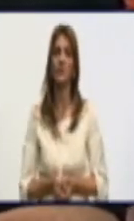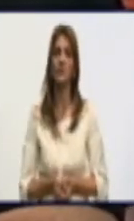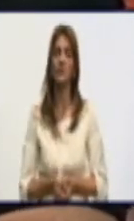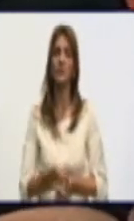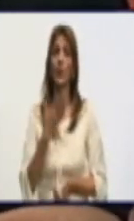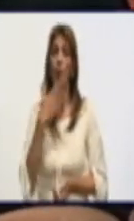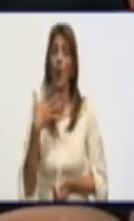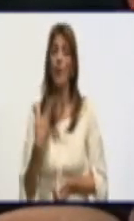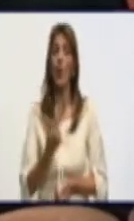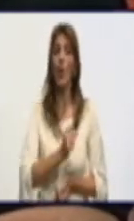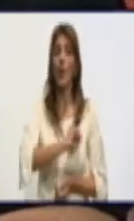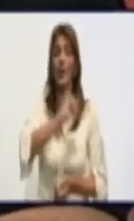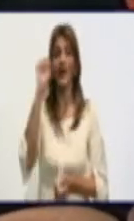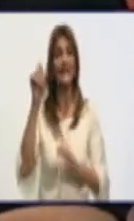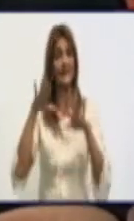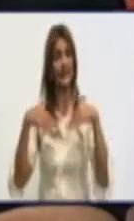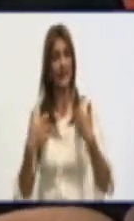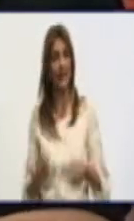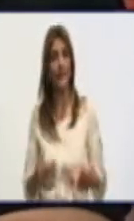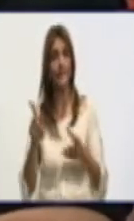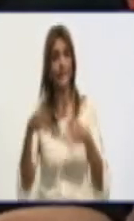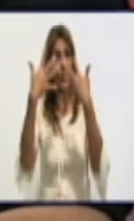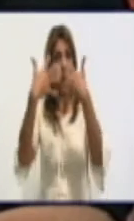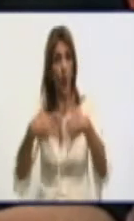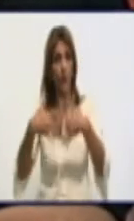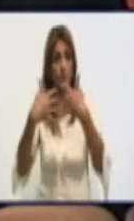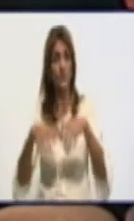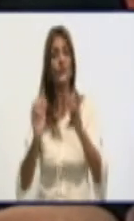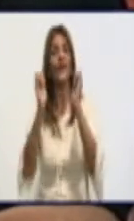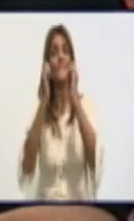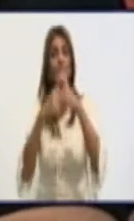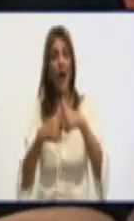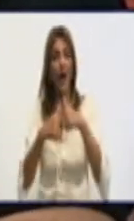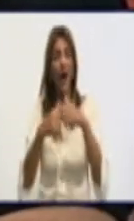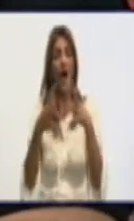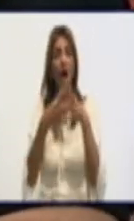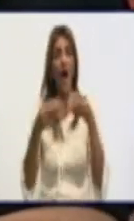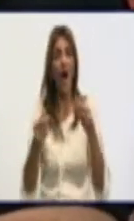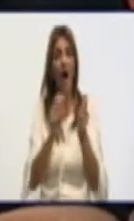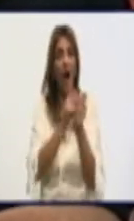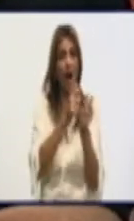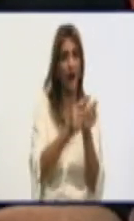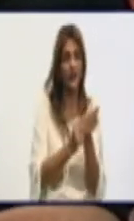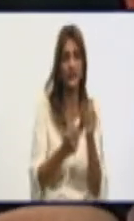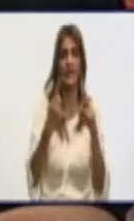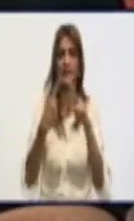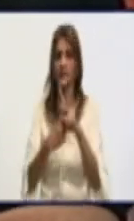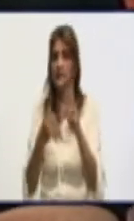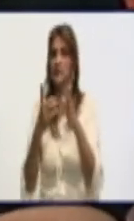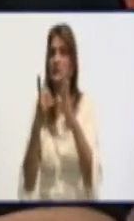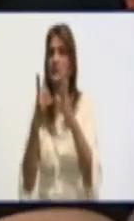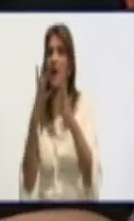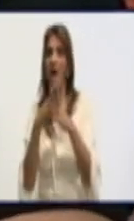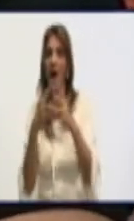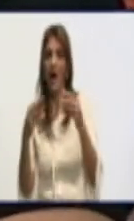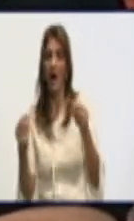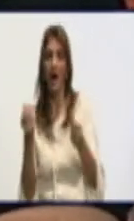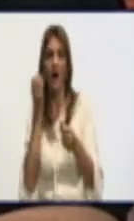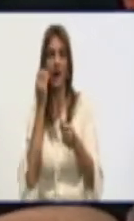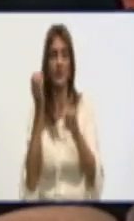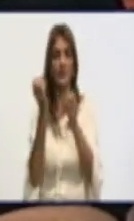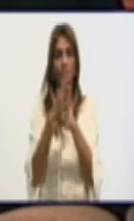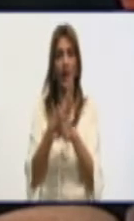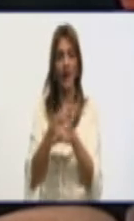cómo lograr que esta producción del pan con el 20% de maíz contenga todas las condiciones y calidades